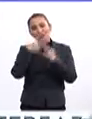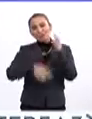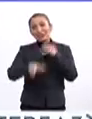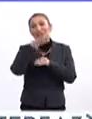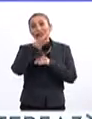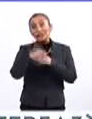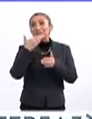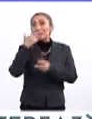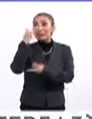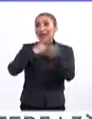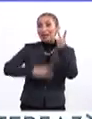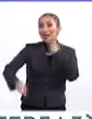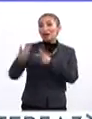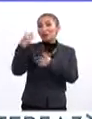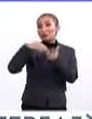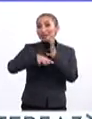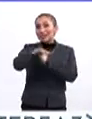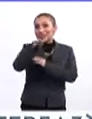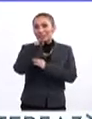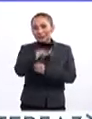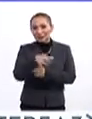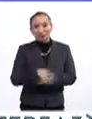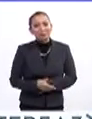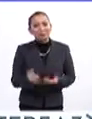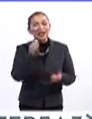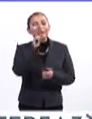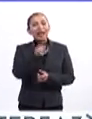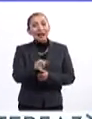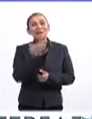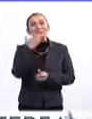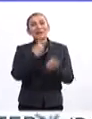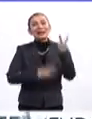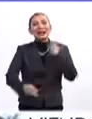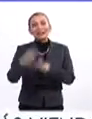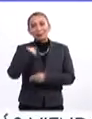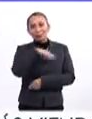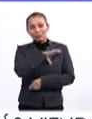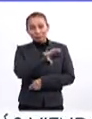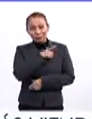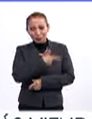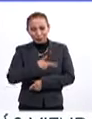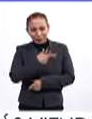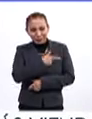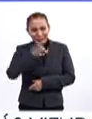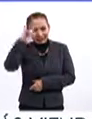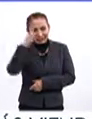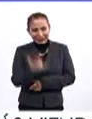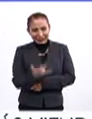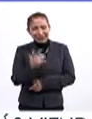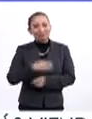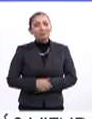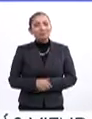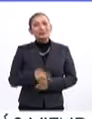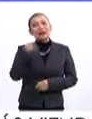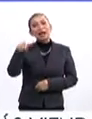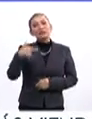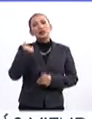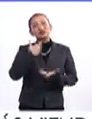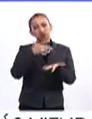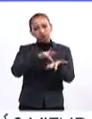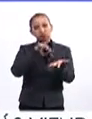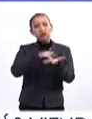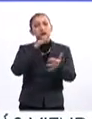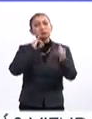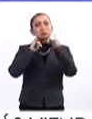2018, darle la bienvenida al 2019. También le damos la bienvenida con muchísimo gusto, como siempre, a Griselda Llebra, quien nos